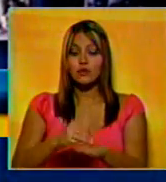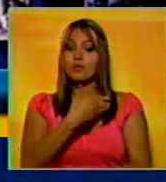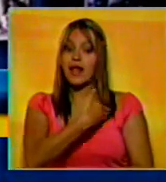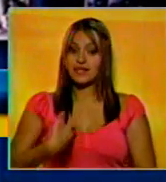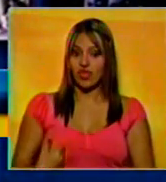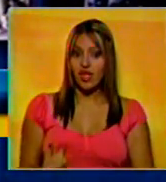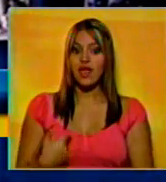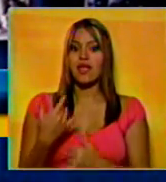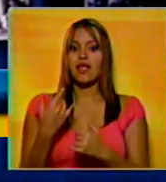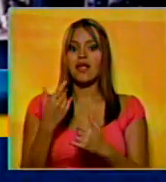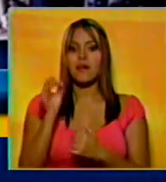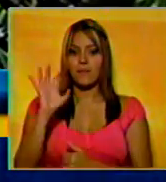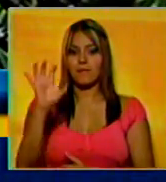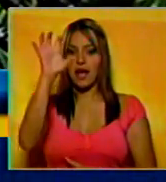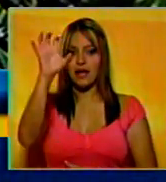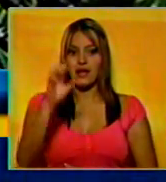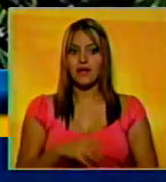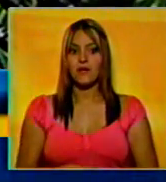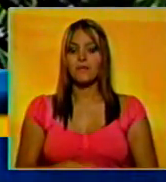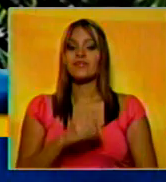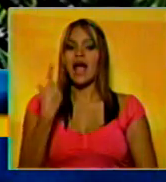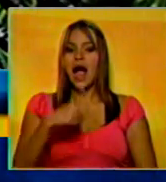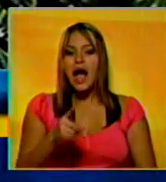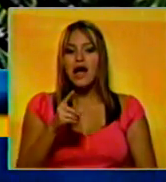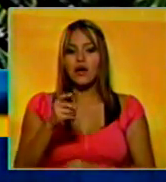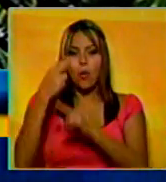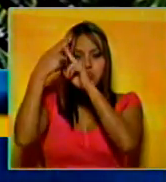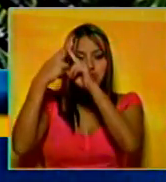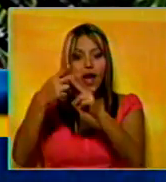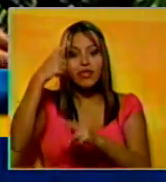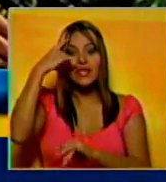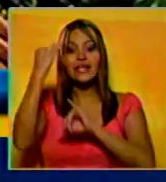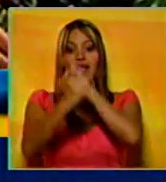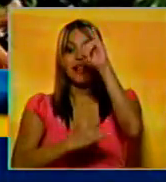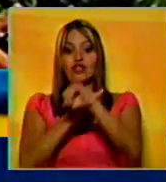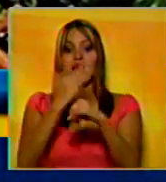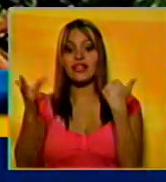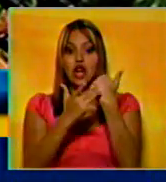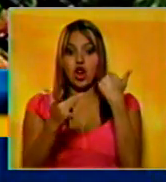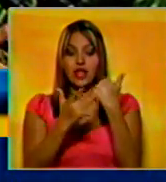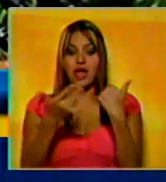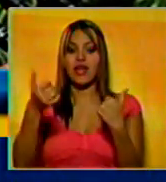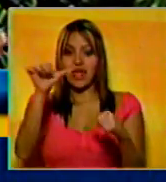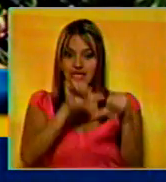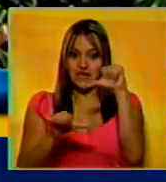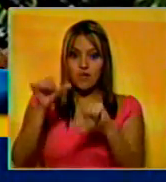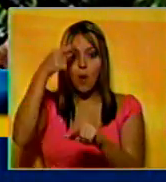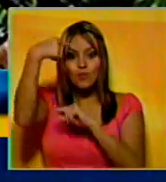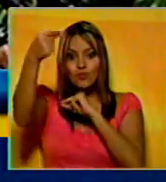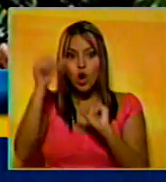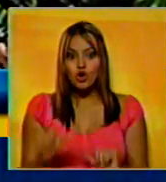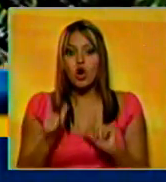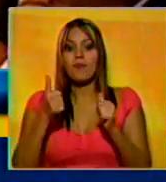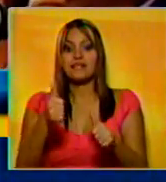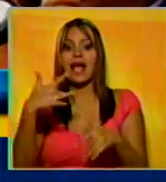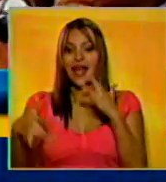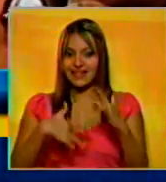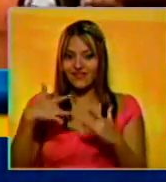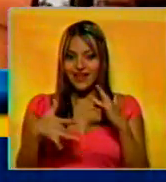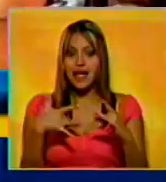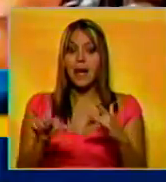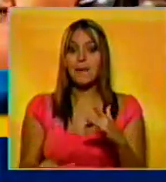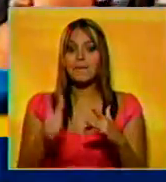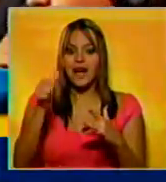presidente Mamu Ahmadinejad durante una ceremonia por el Día Nacional de la Tecnología Nuclear que conmemora el inicio de las actividades de